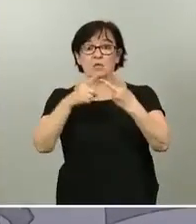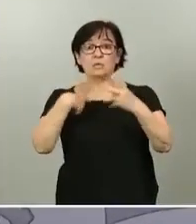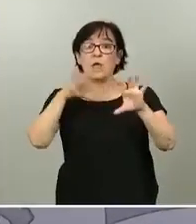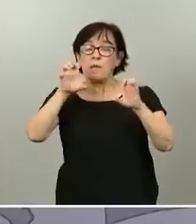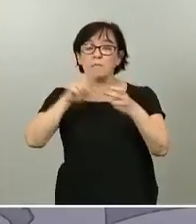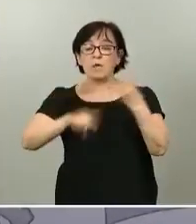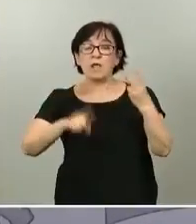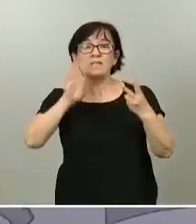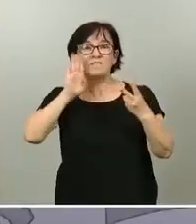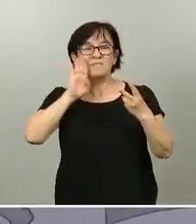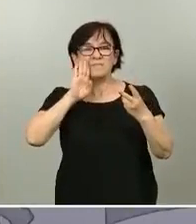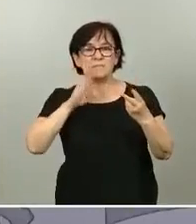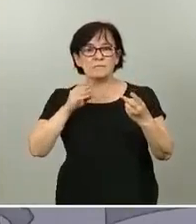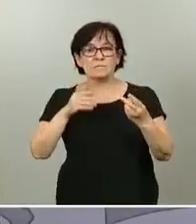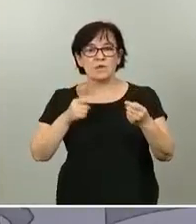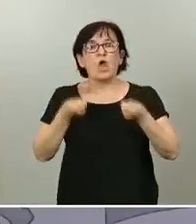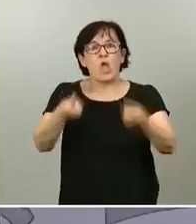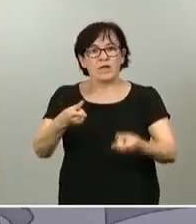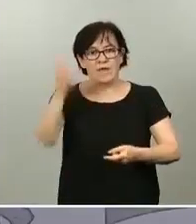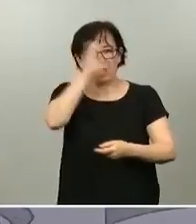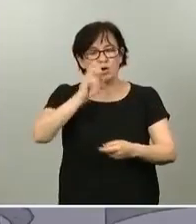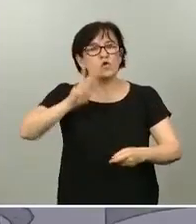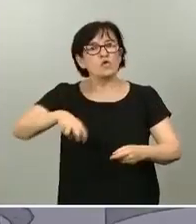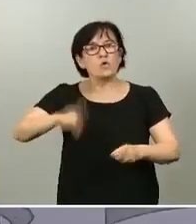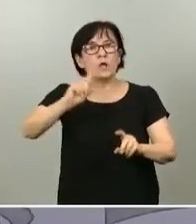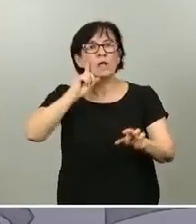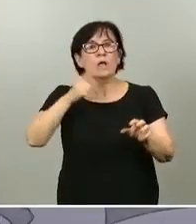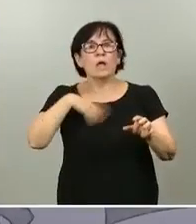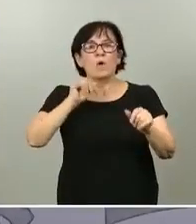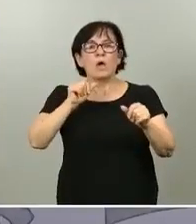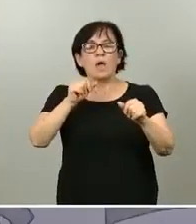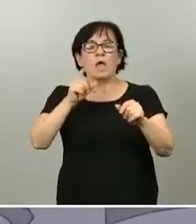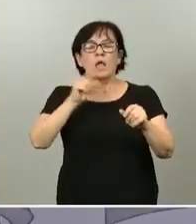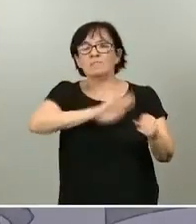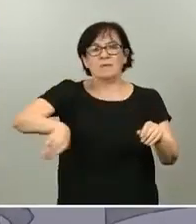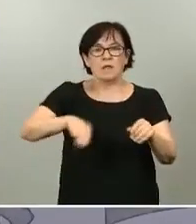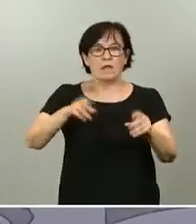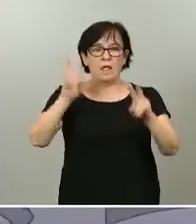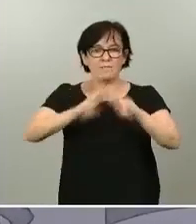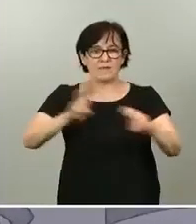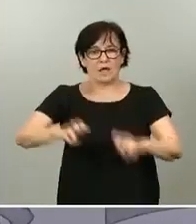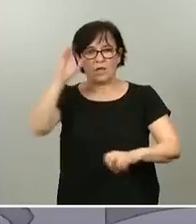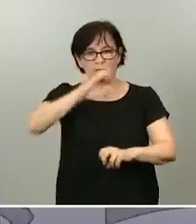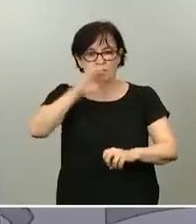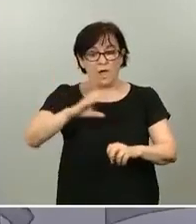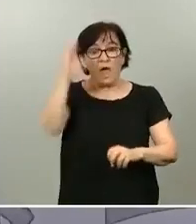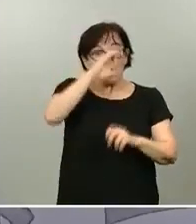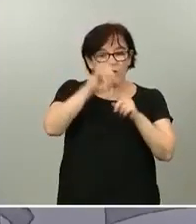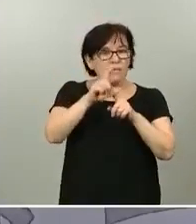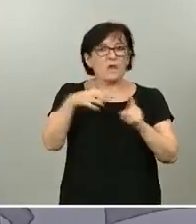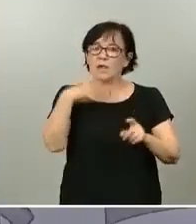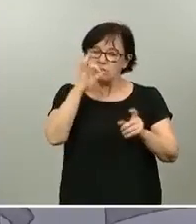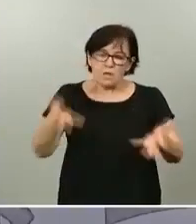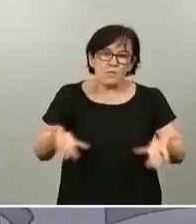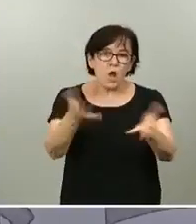aporte de la ciencia. Nunca más debemos relegar a la investigación y a la ciencia. La ciencia es empuje, es progreso